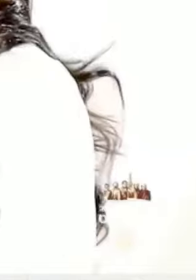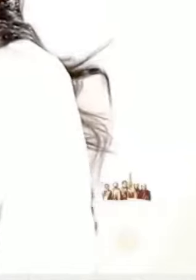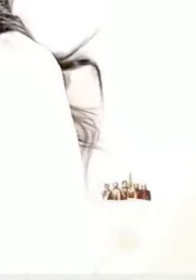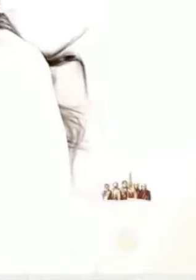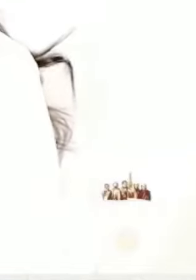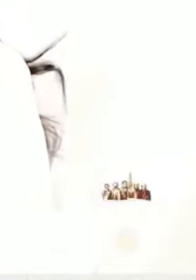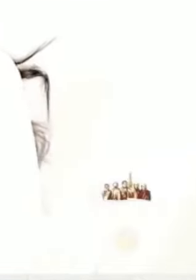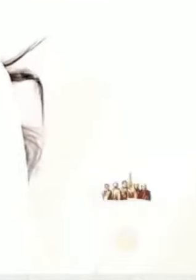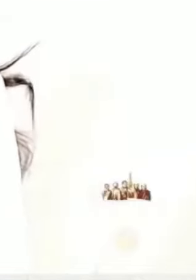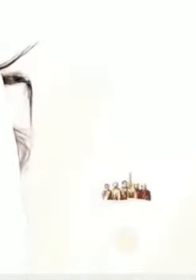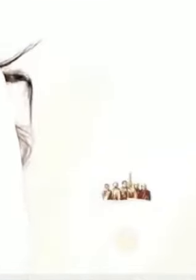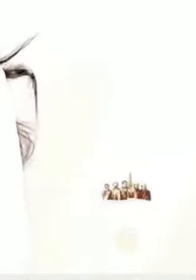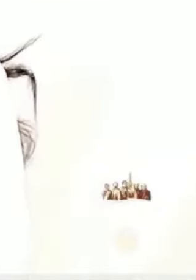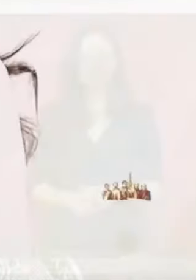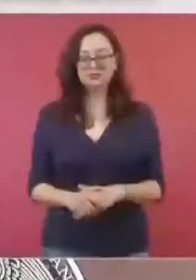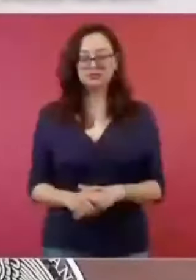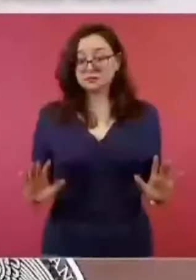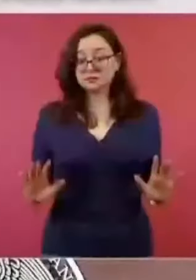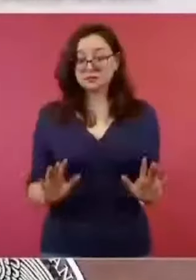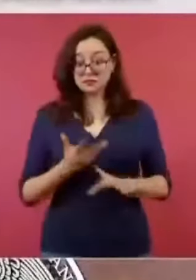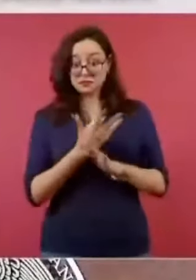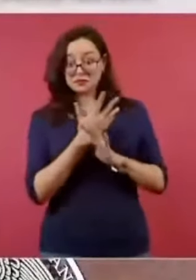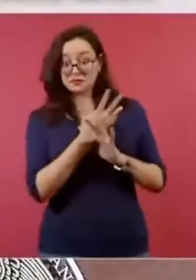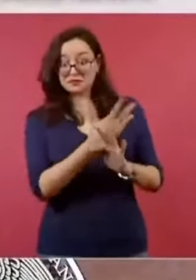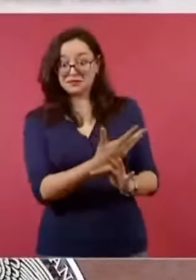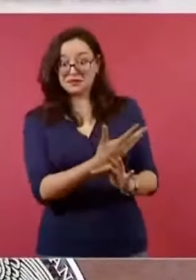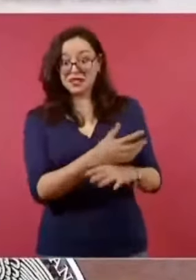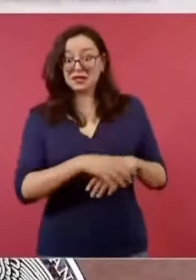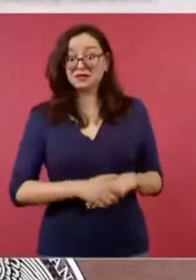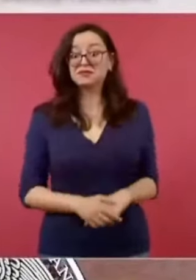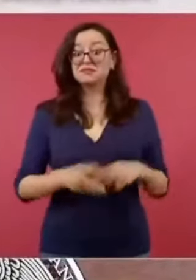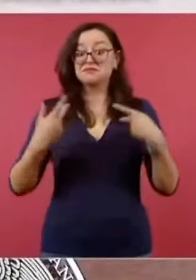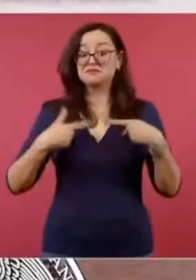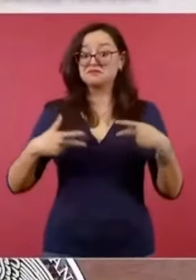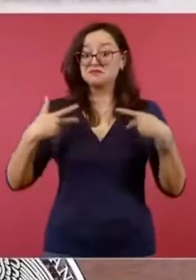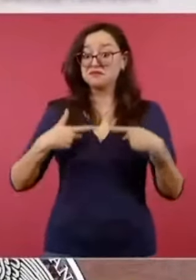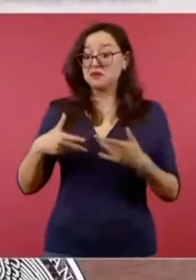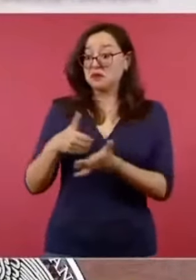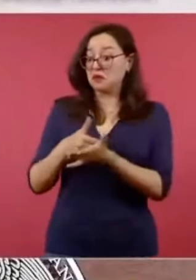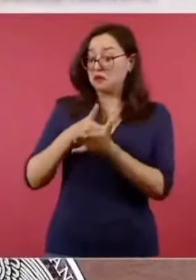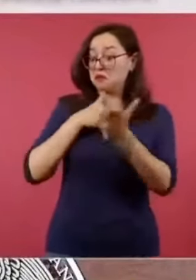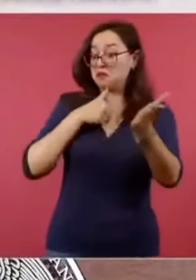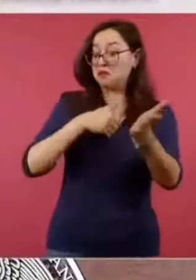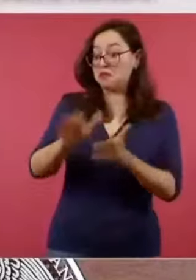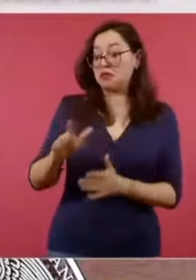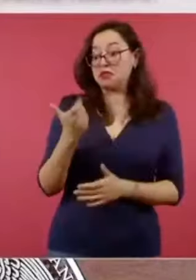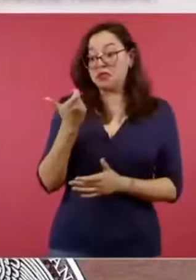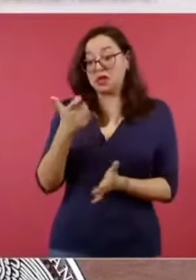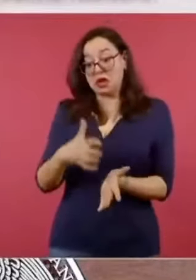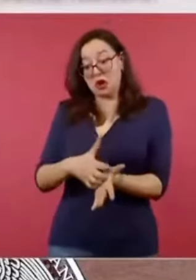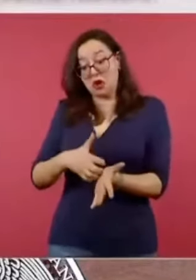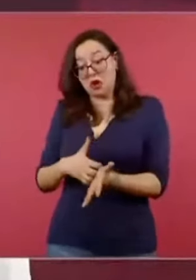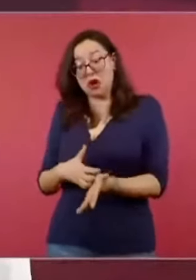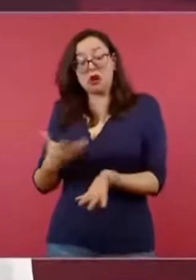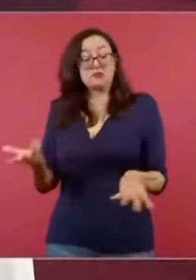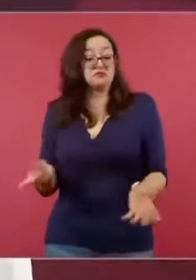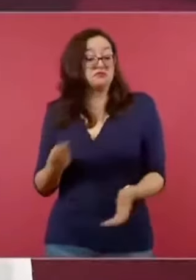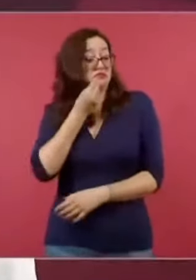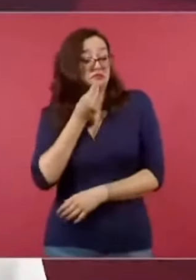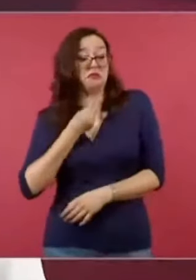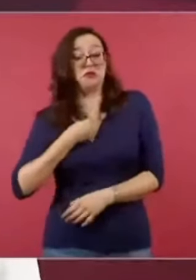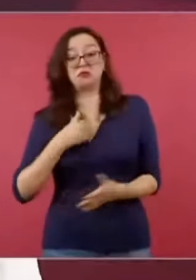¿Este personaje justifica el despido? Porque tiene que ahorrar dinero porque se viene algo muy feo y ni modo.